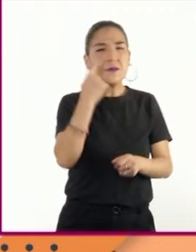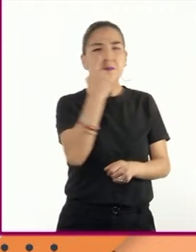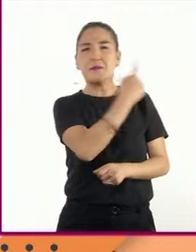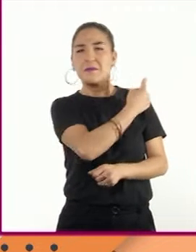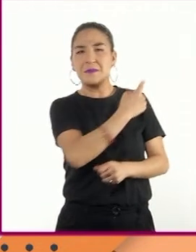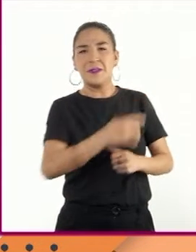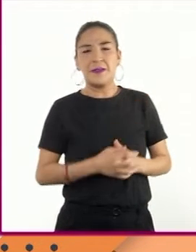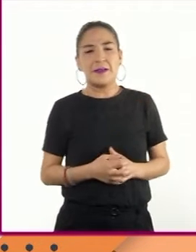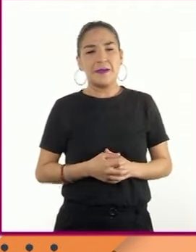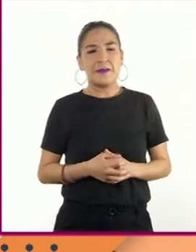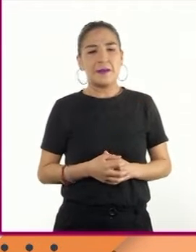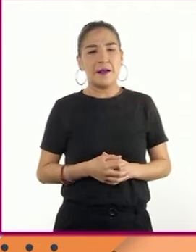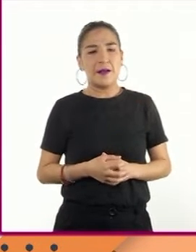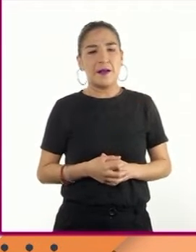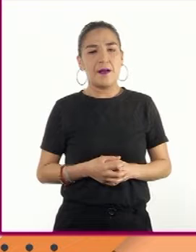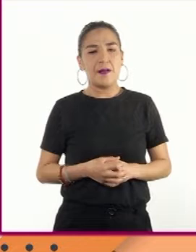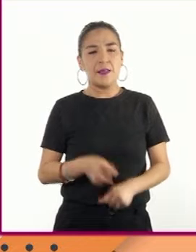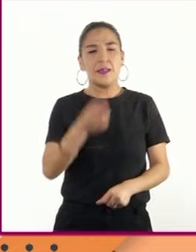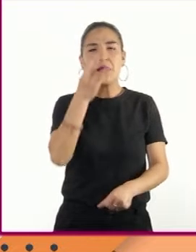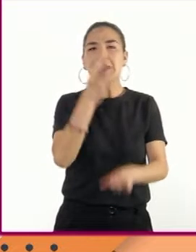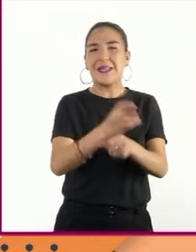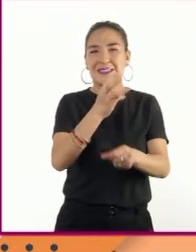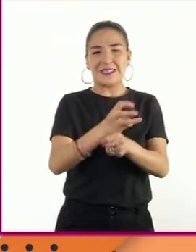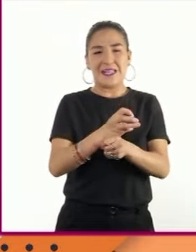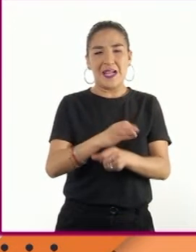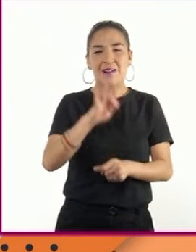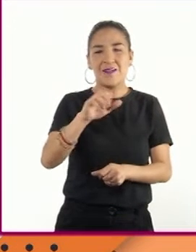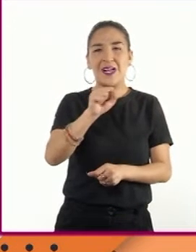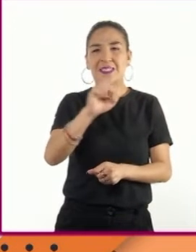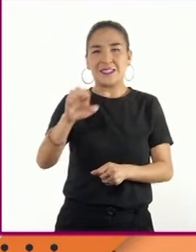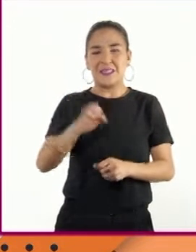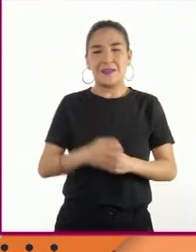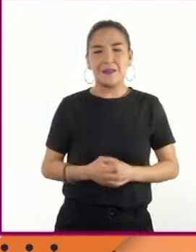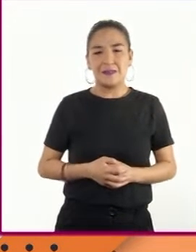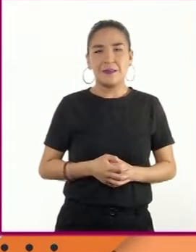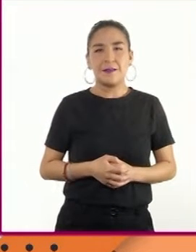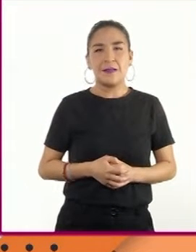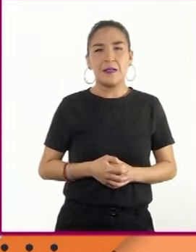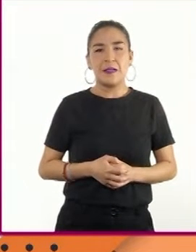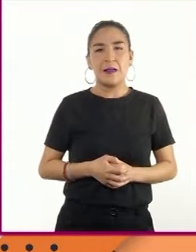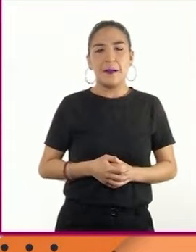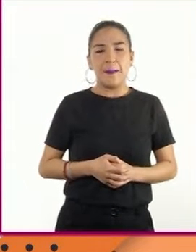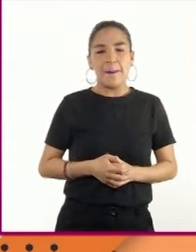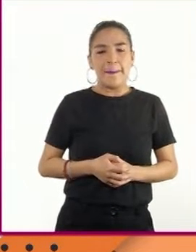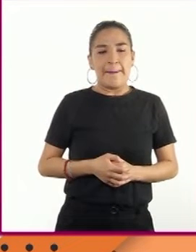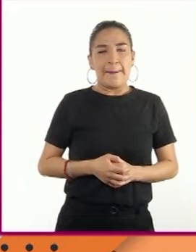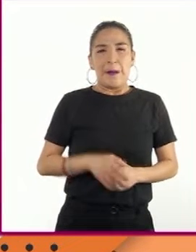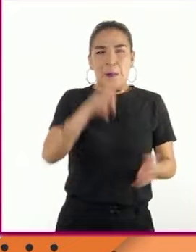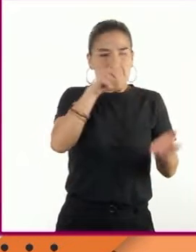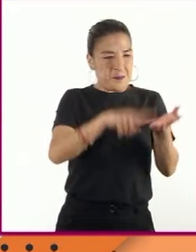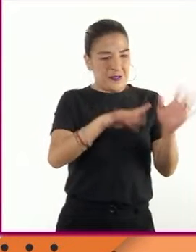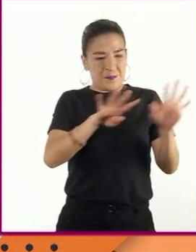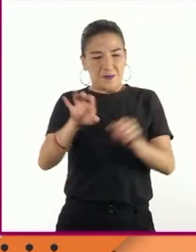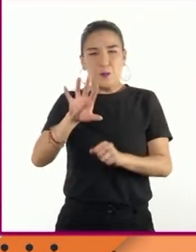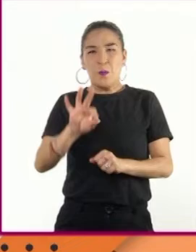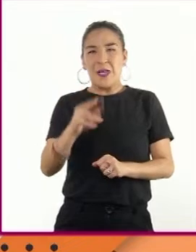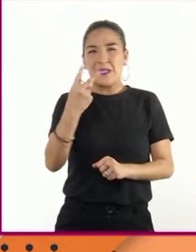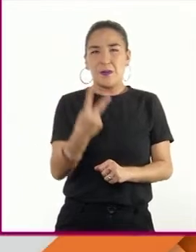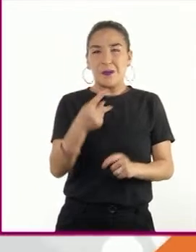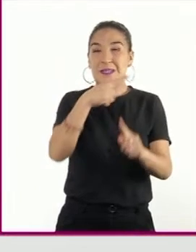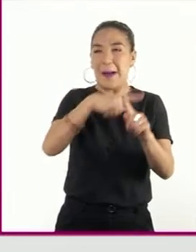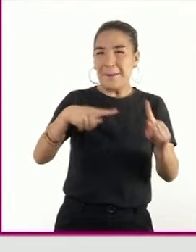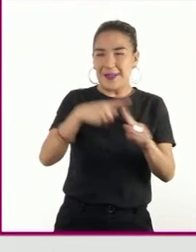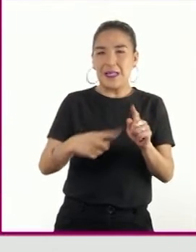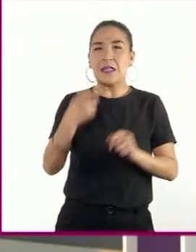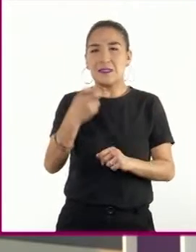enfocaremos en la tercera fase. A mediados de 1942, la ofensiva aliada,